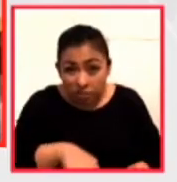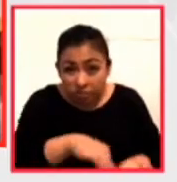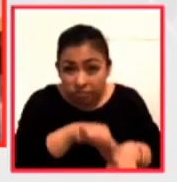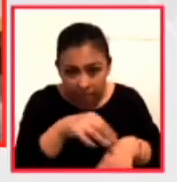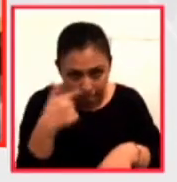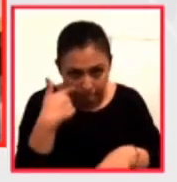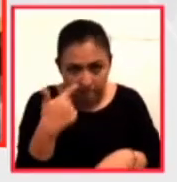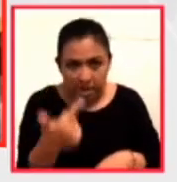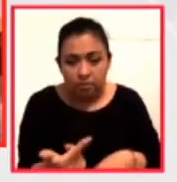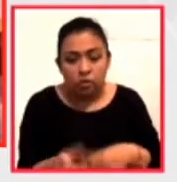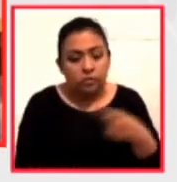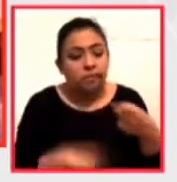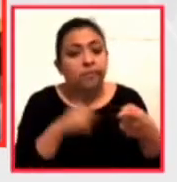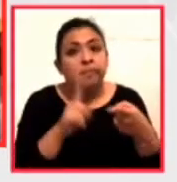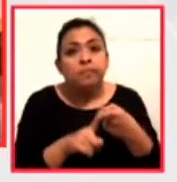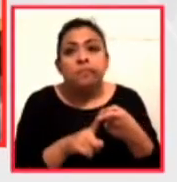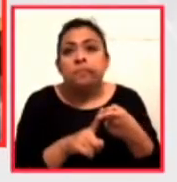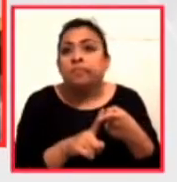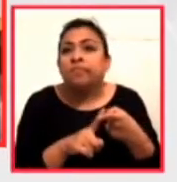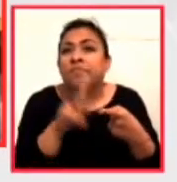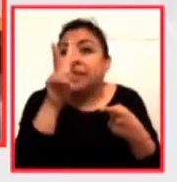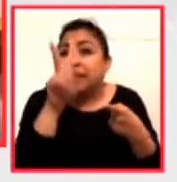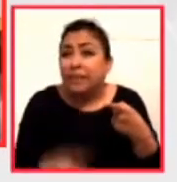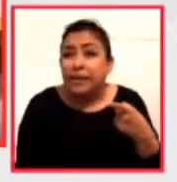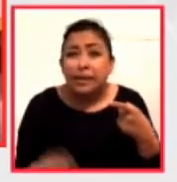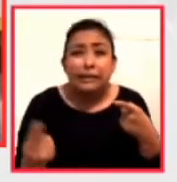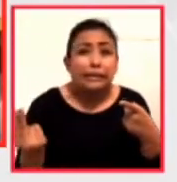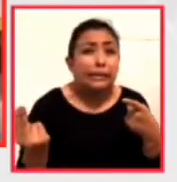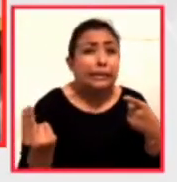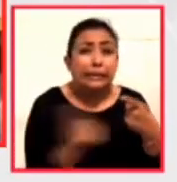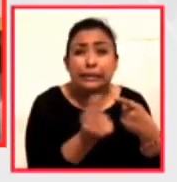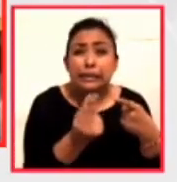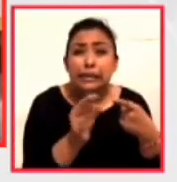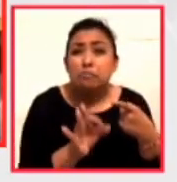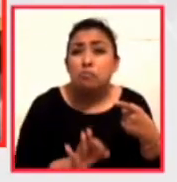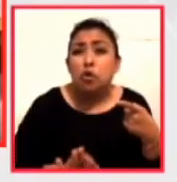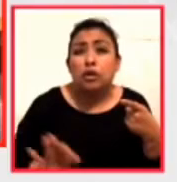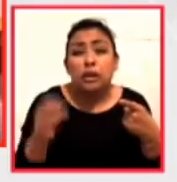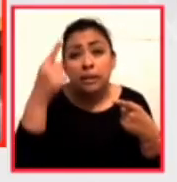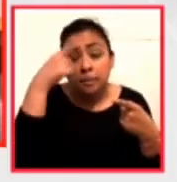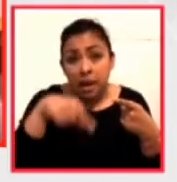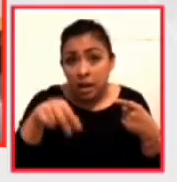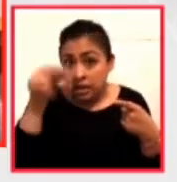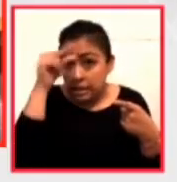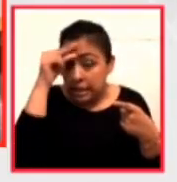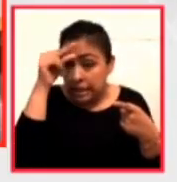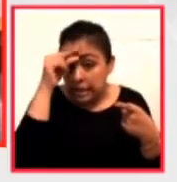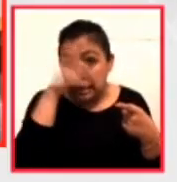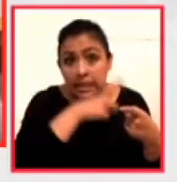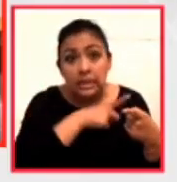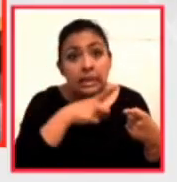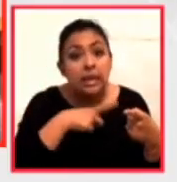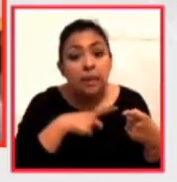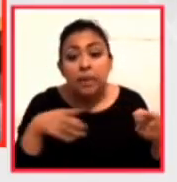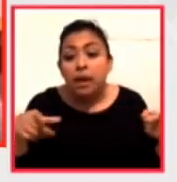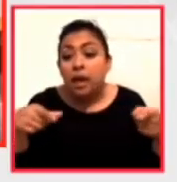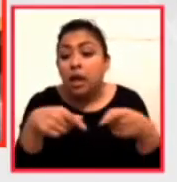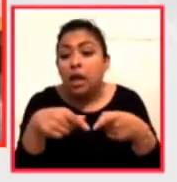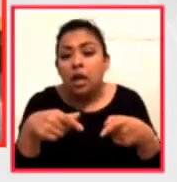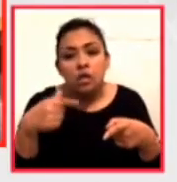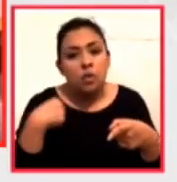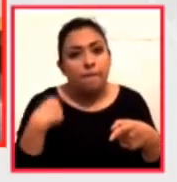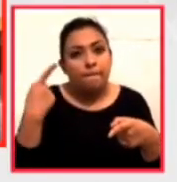demuestran uno la inmensa necesidad que tenemos de que la inteligencia esté en un cierto lugar de comando